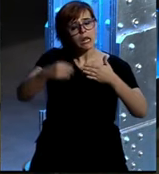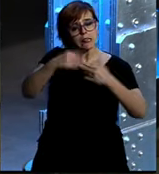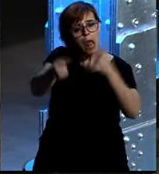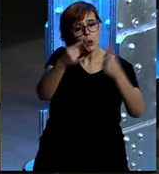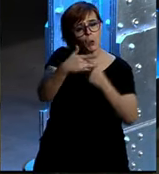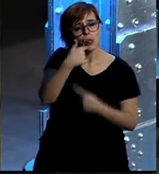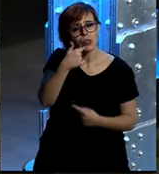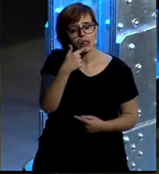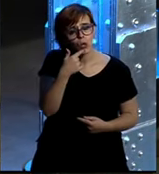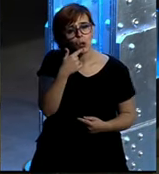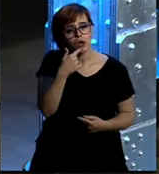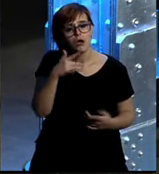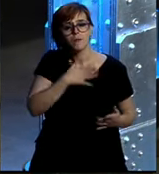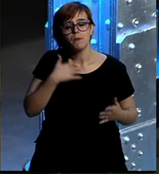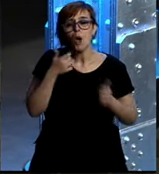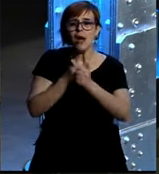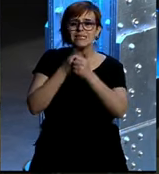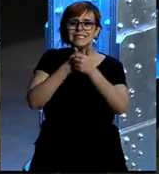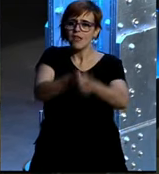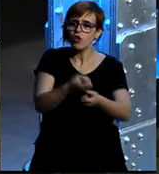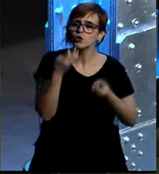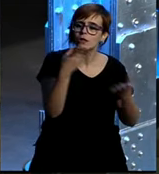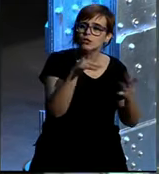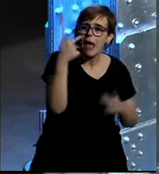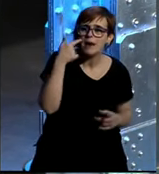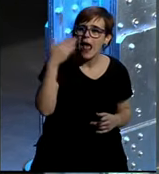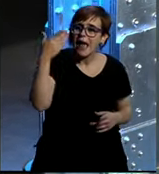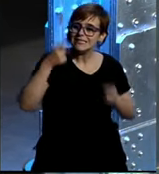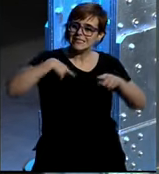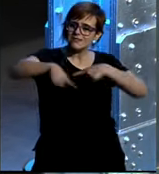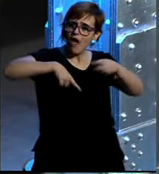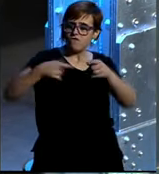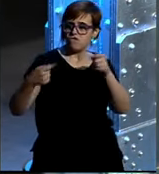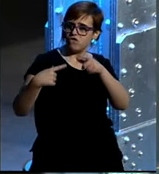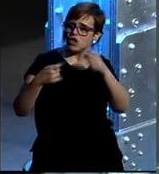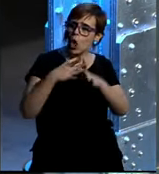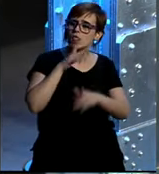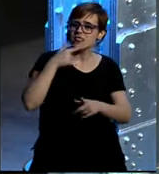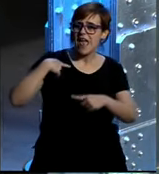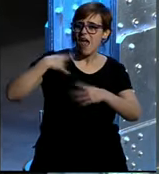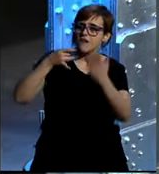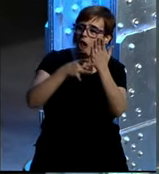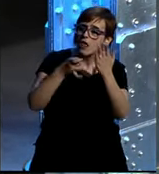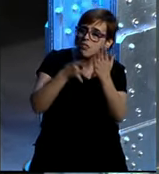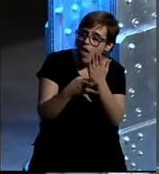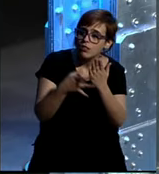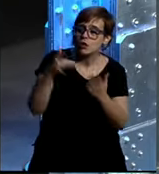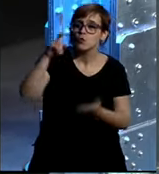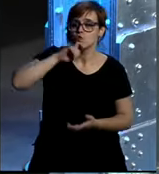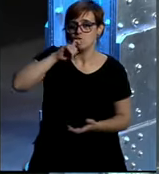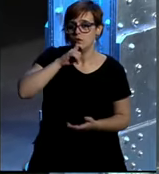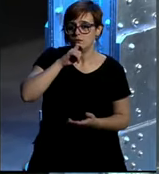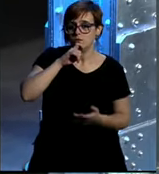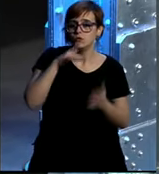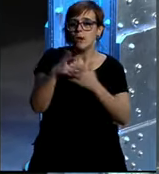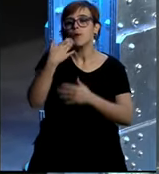le reporto no el número de seguidores sino cuánto tráfico de calidad que es el que compra ha generado la comunidad en redes sociales a tu